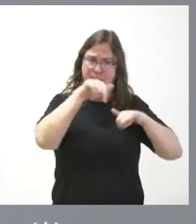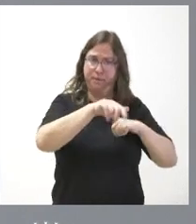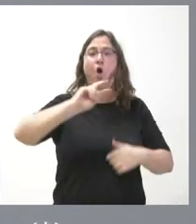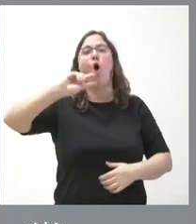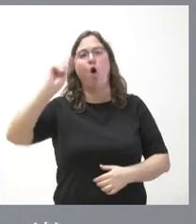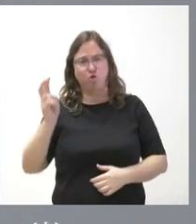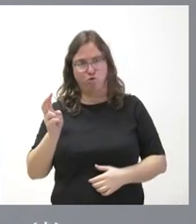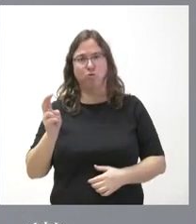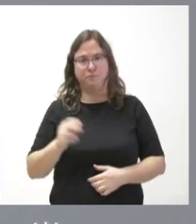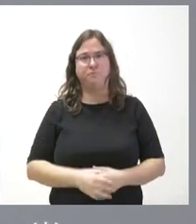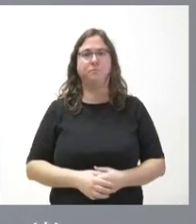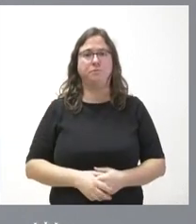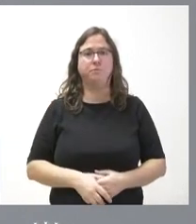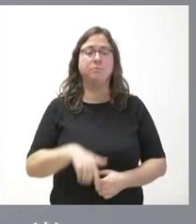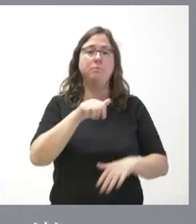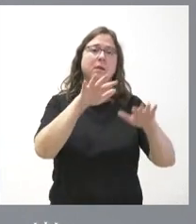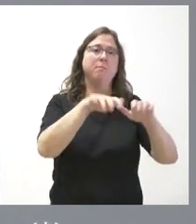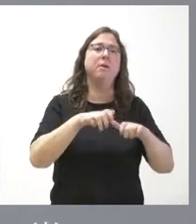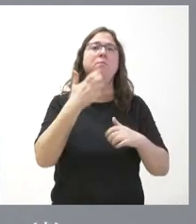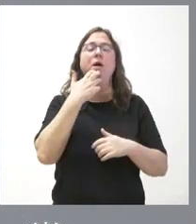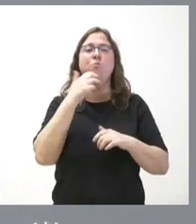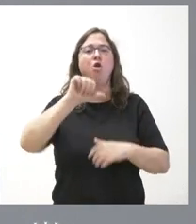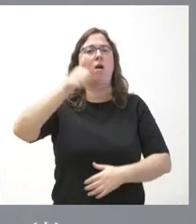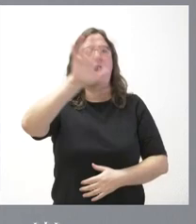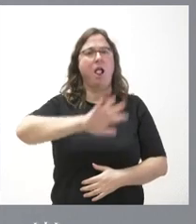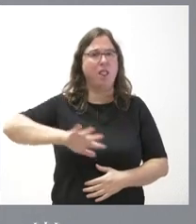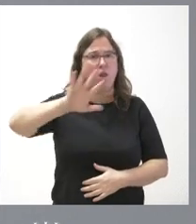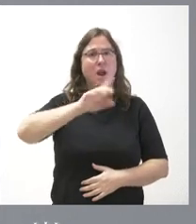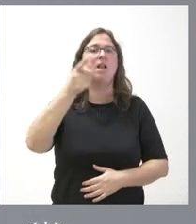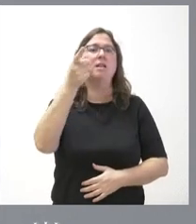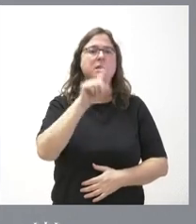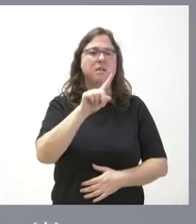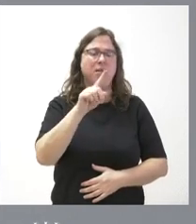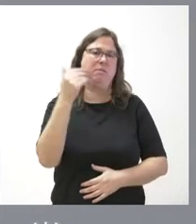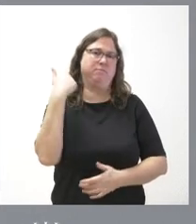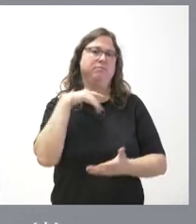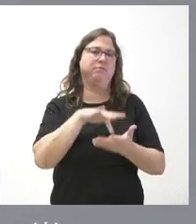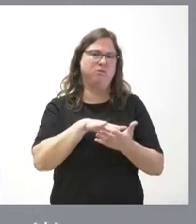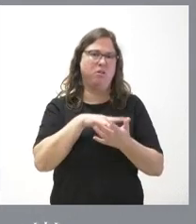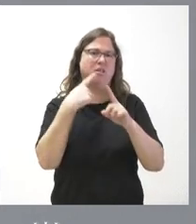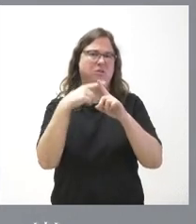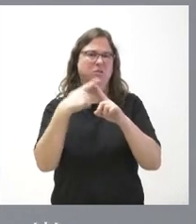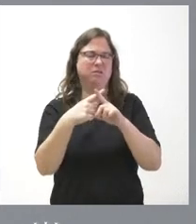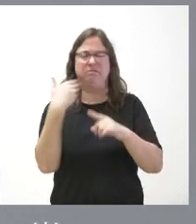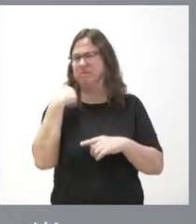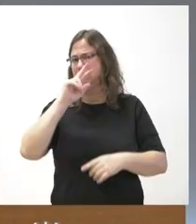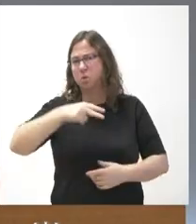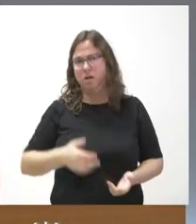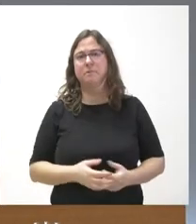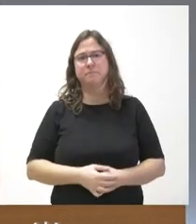parece que solo se habla del Parlamento de Castilla y León pero ven ustedes en el Parlamento Nacional que también últimamente pues ocurren cosas que no habíamos visto antes ¿no?